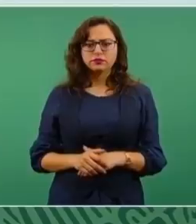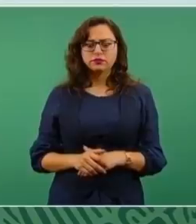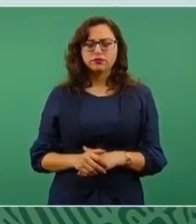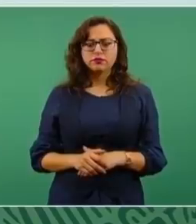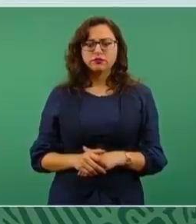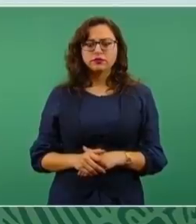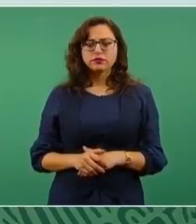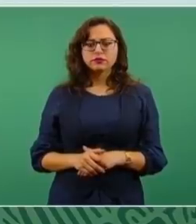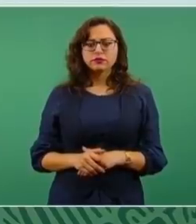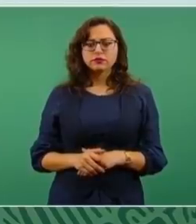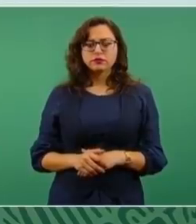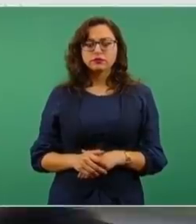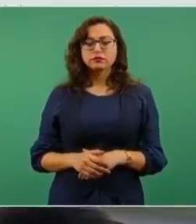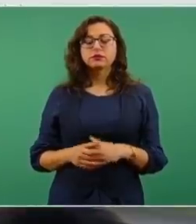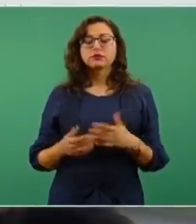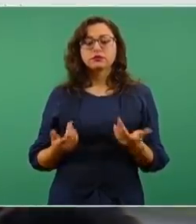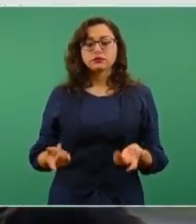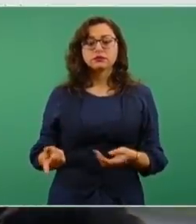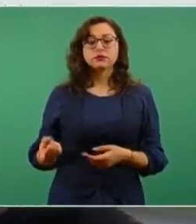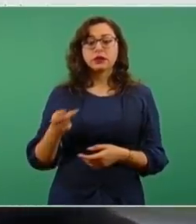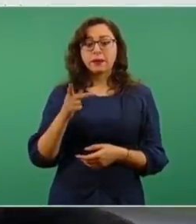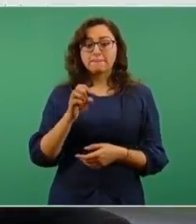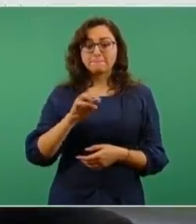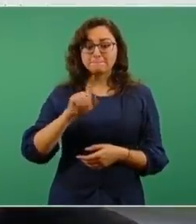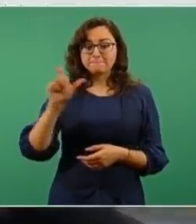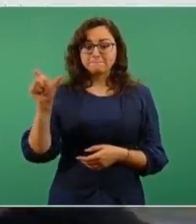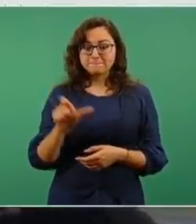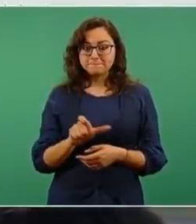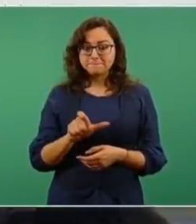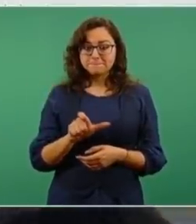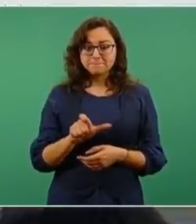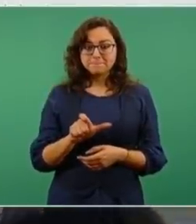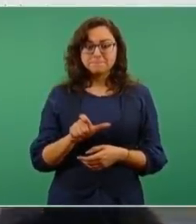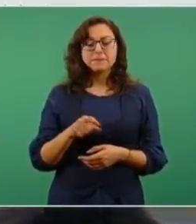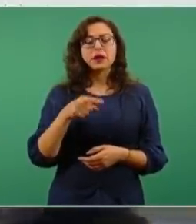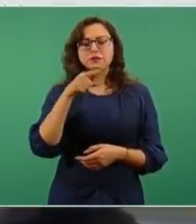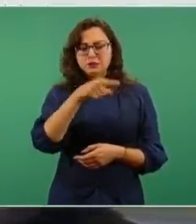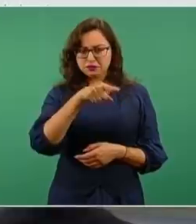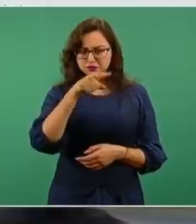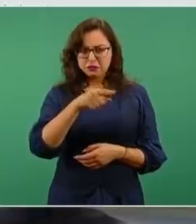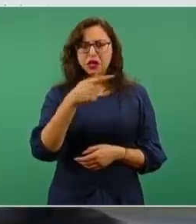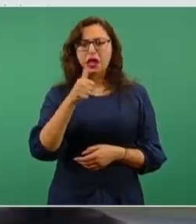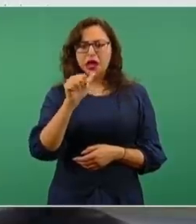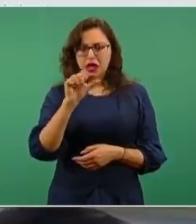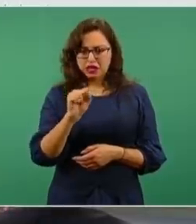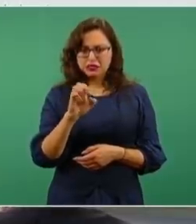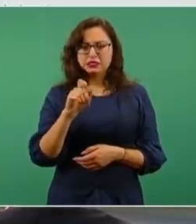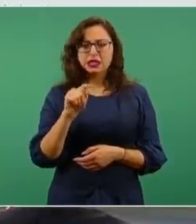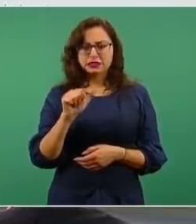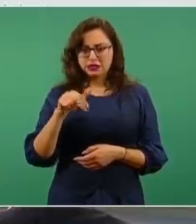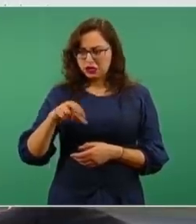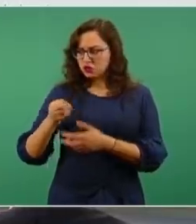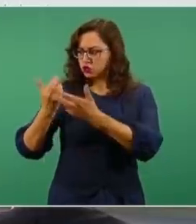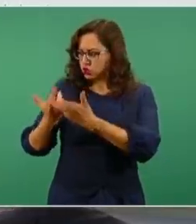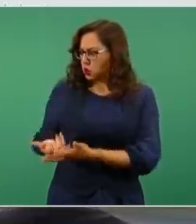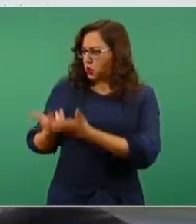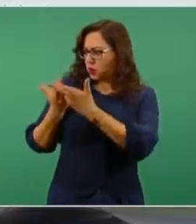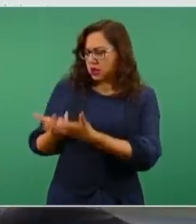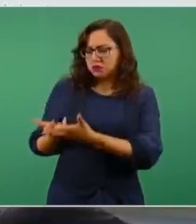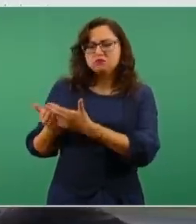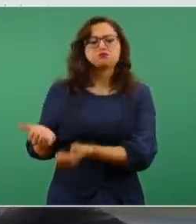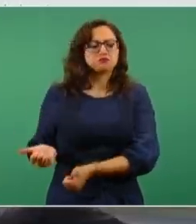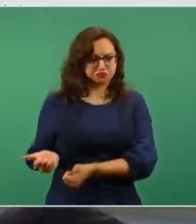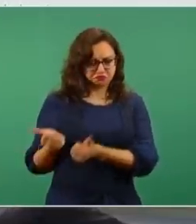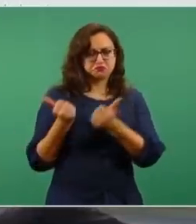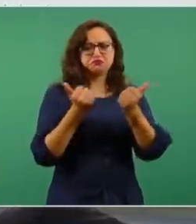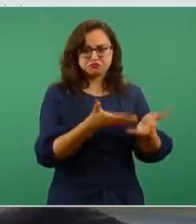Pemex le otorga a esta empresa el derecho de preferencia de gas etano que no utilicemos en nuestros procesos. Si nos